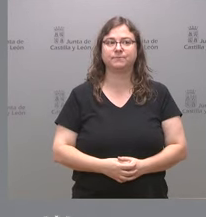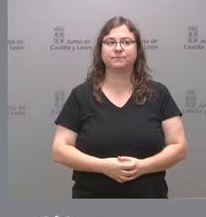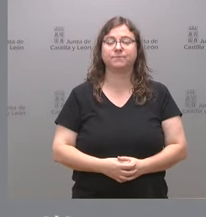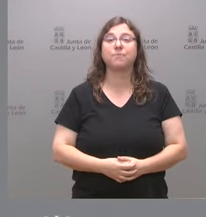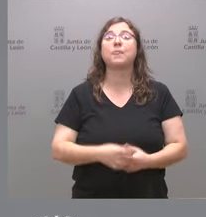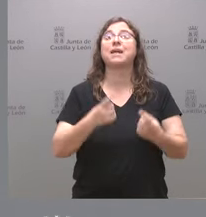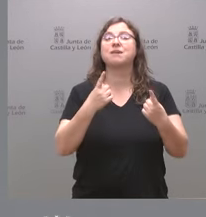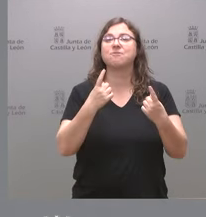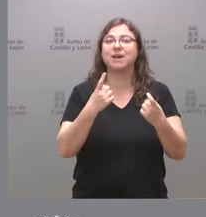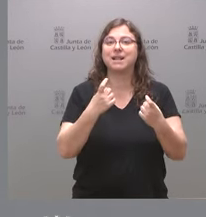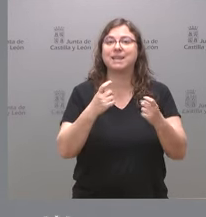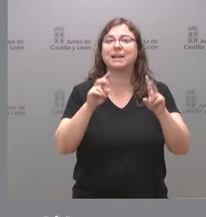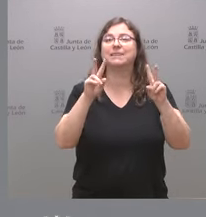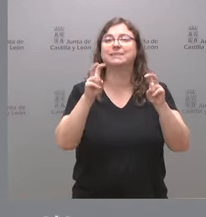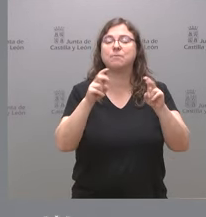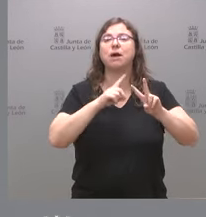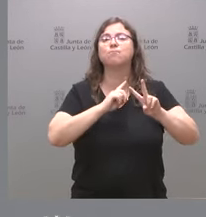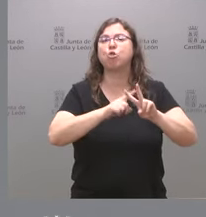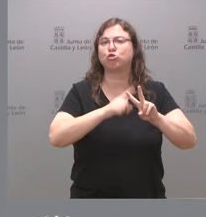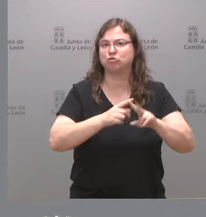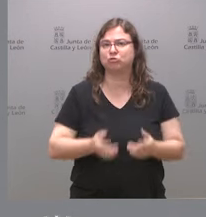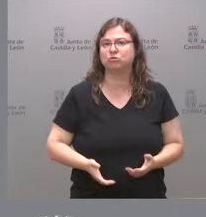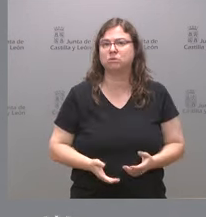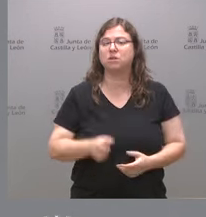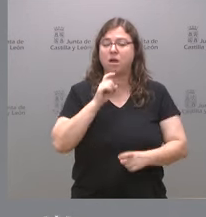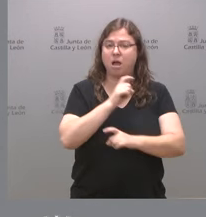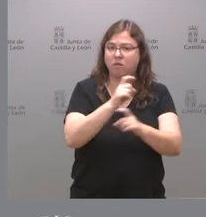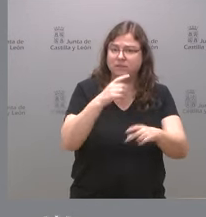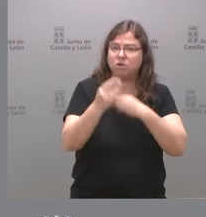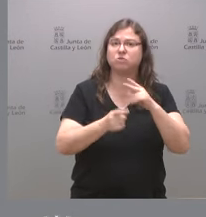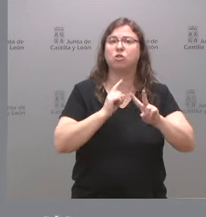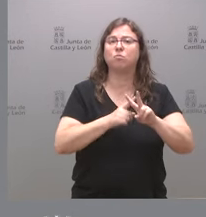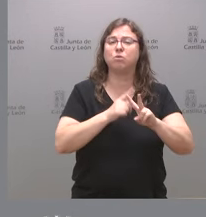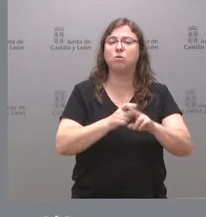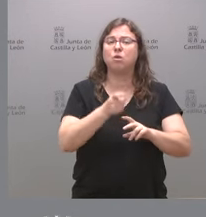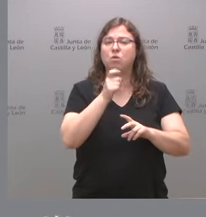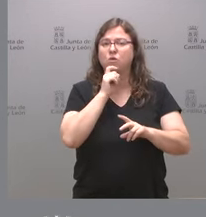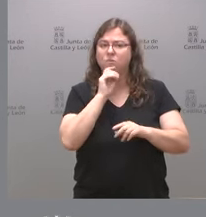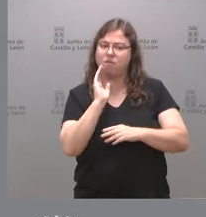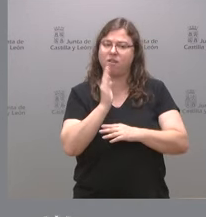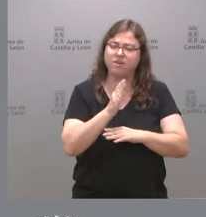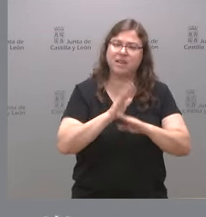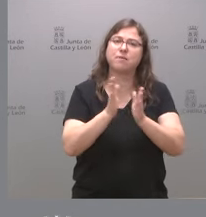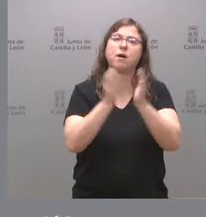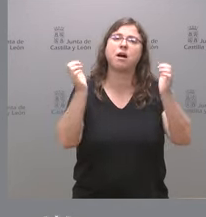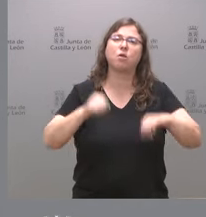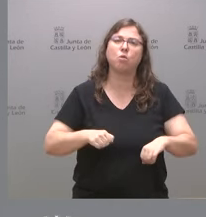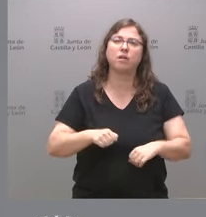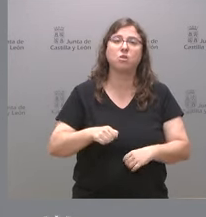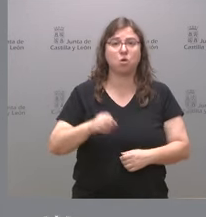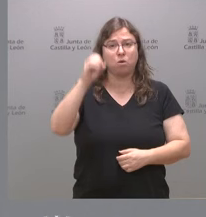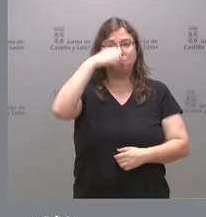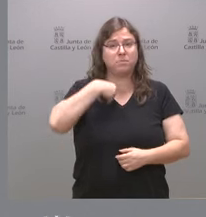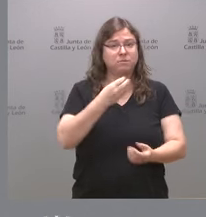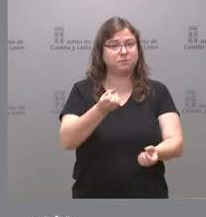Faltaría la parte de Vox, el aviso que ha hecho Vox sobre cómo puede interferir esto en los acuerdos. No sé si esa postura